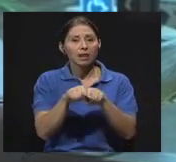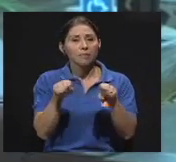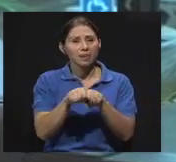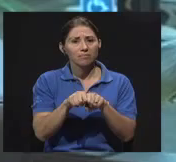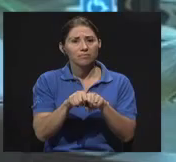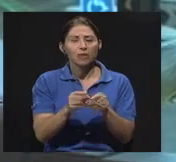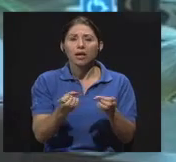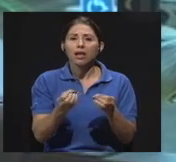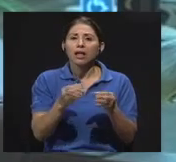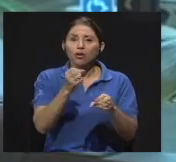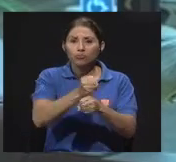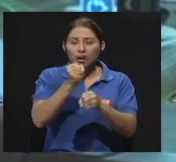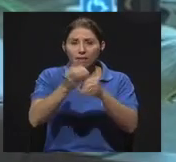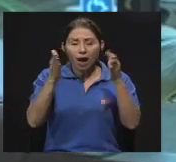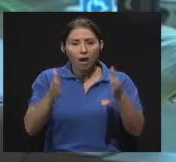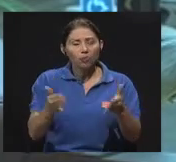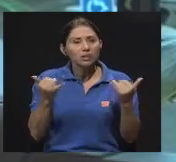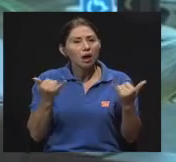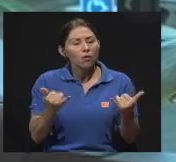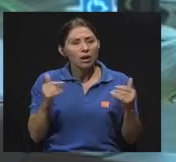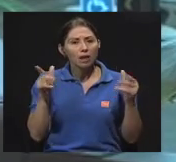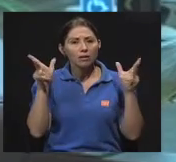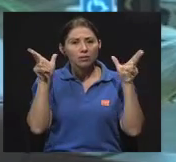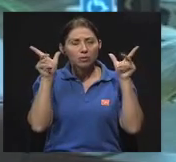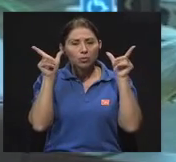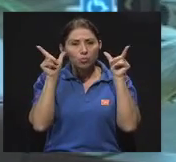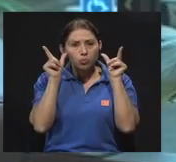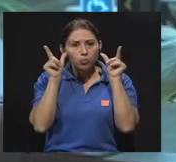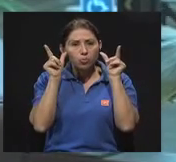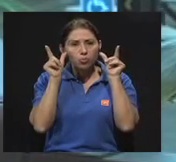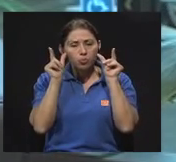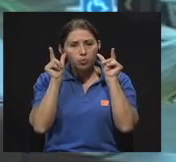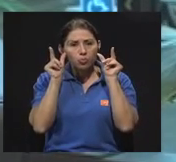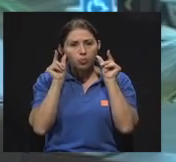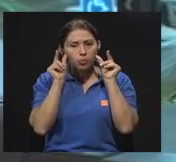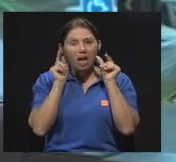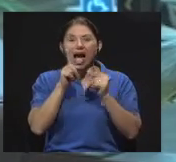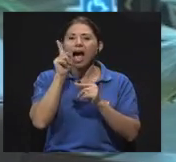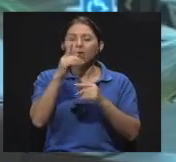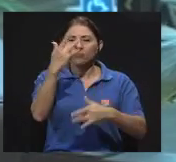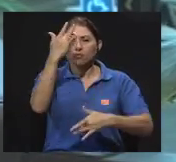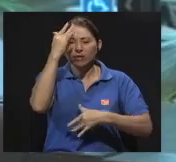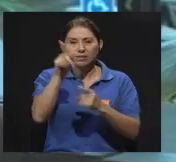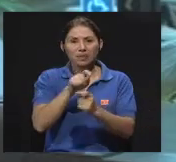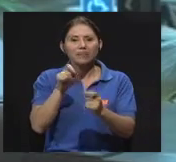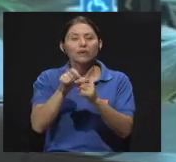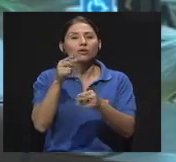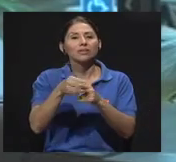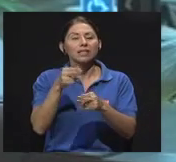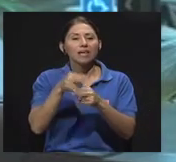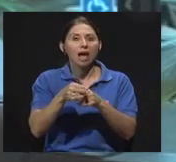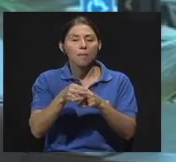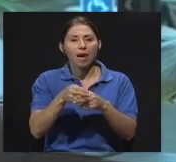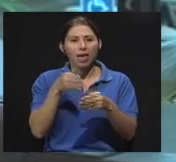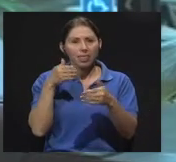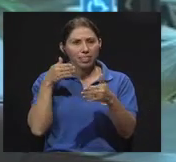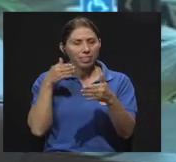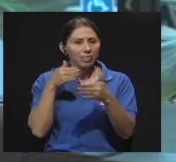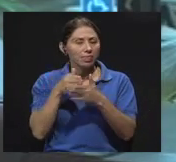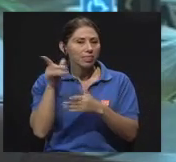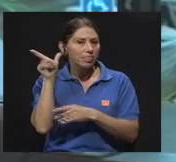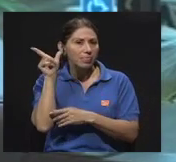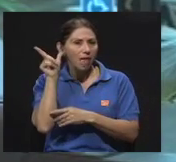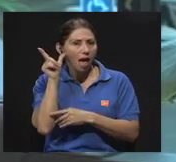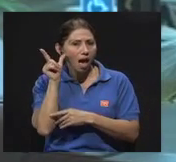porque los trabajadores han ido perdiendo su audición. Hay un daño específico que lo llamamos daño auditivo